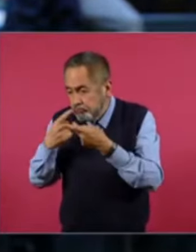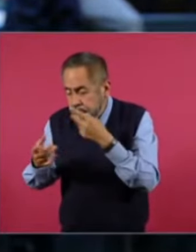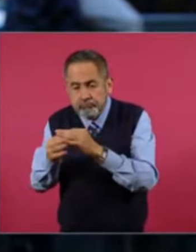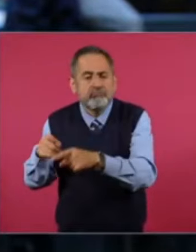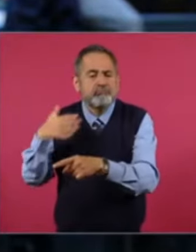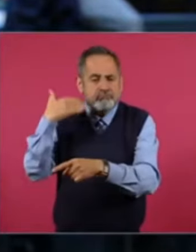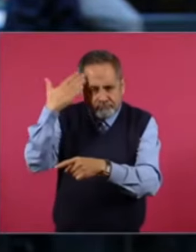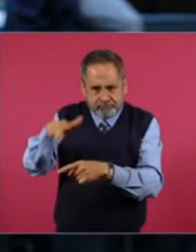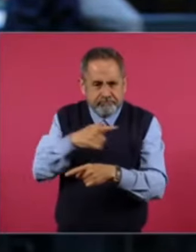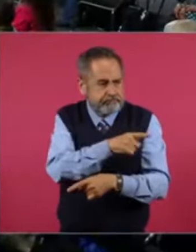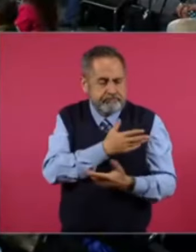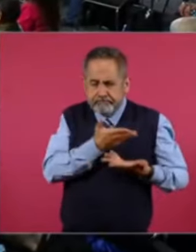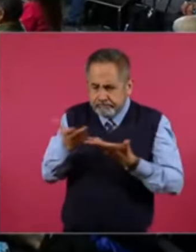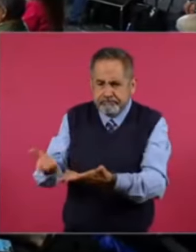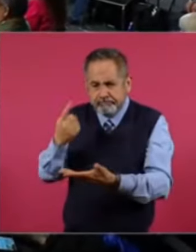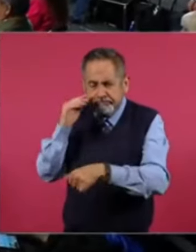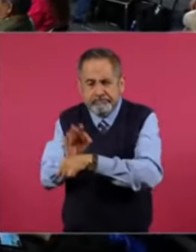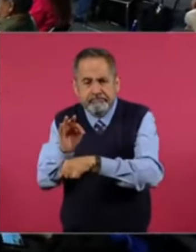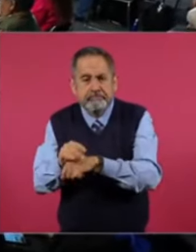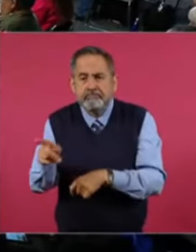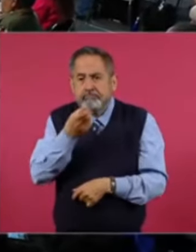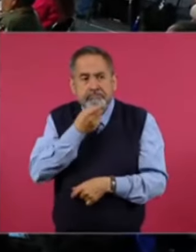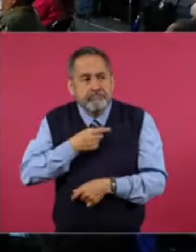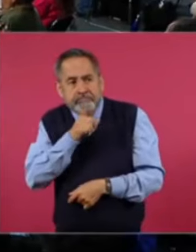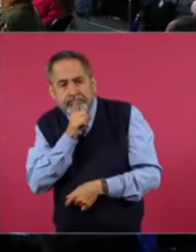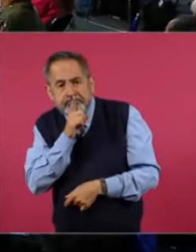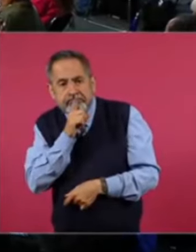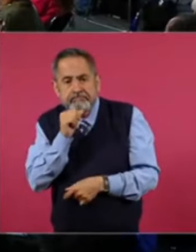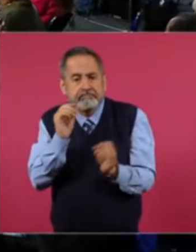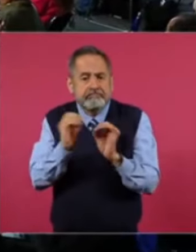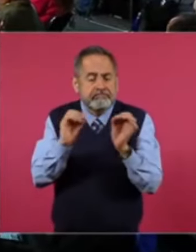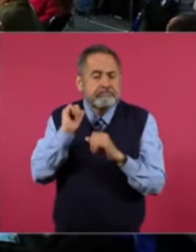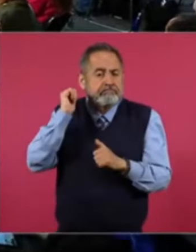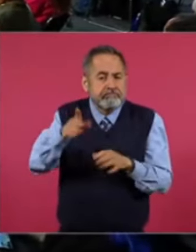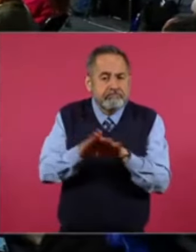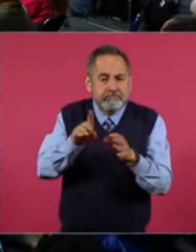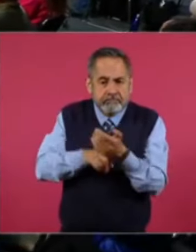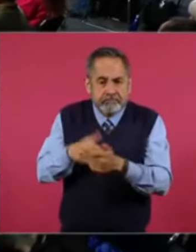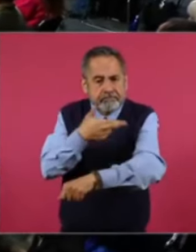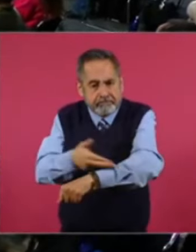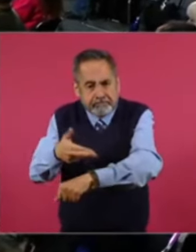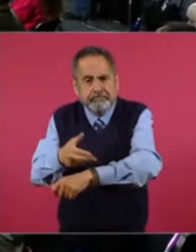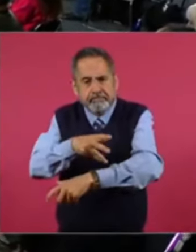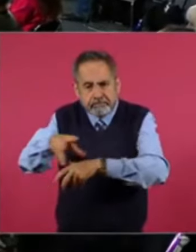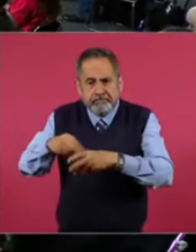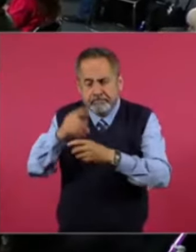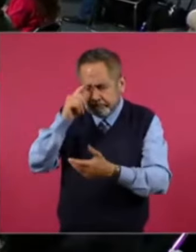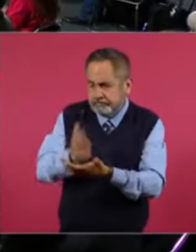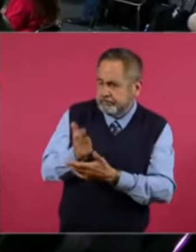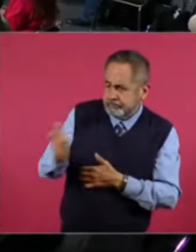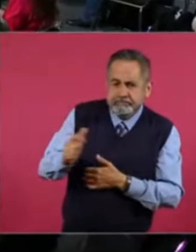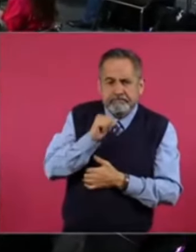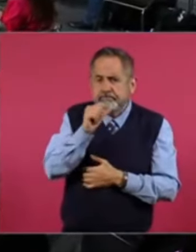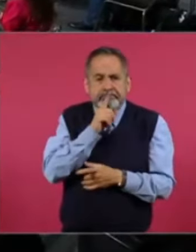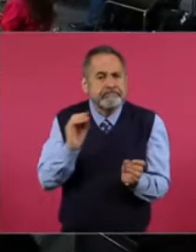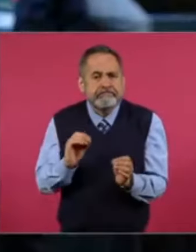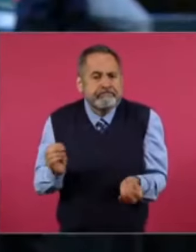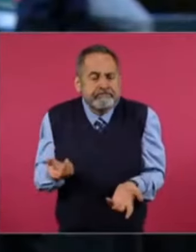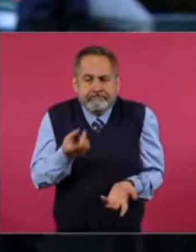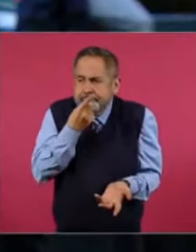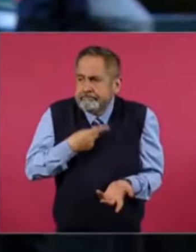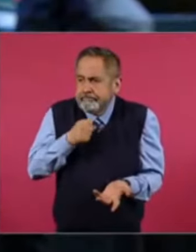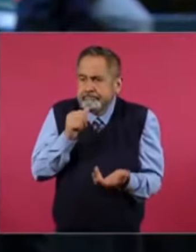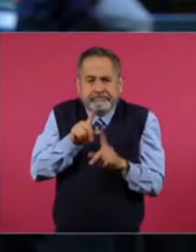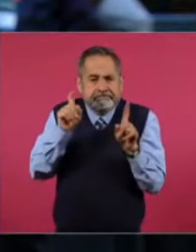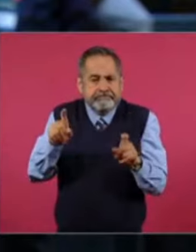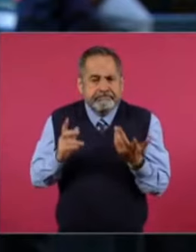Que saben de este ofrecimiento. Pero que no han recibido. De presencia. Ninguna indicación. Sobre cuáles podrían ser las condiciones del pago. De esta parte. bien de la firma del